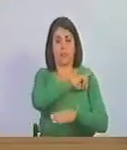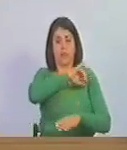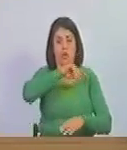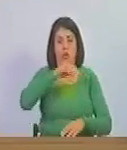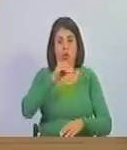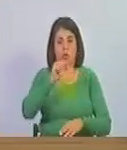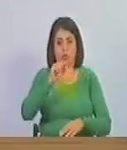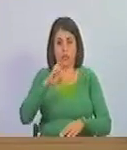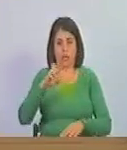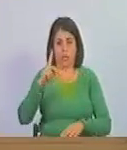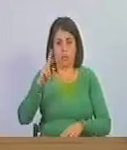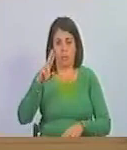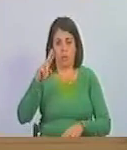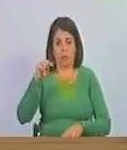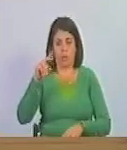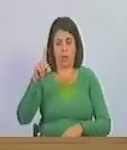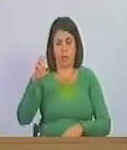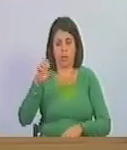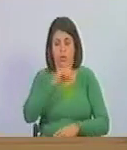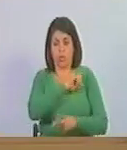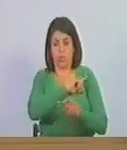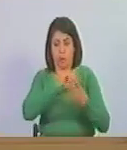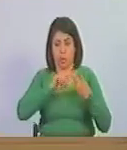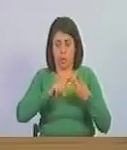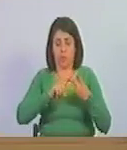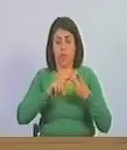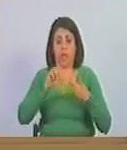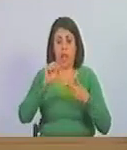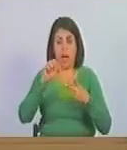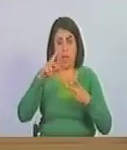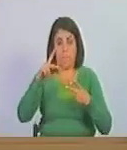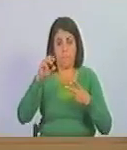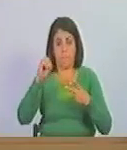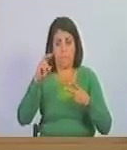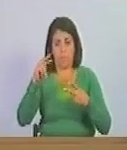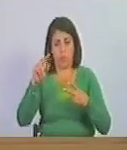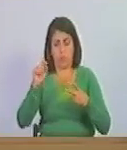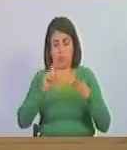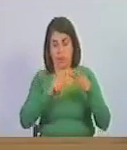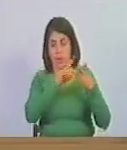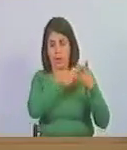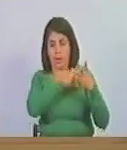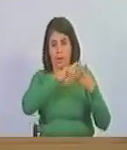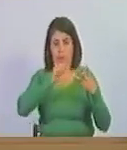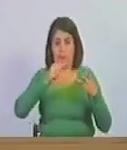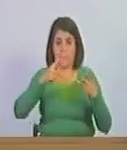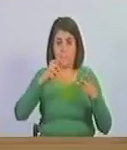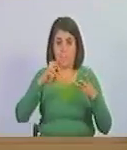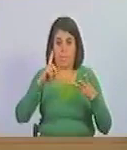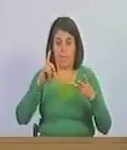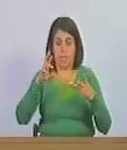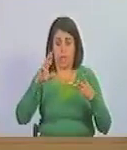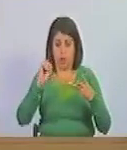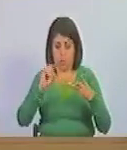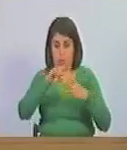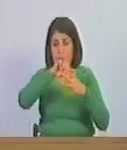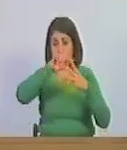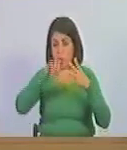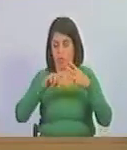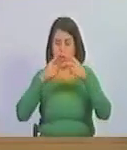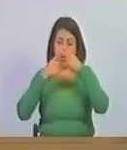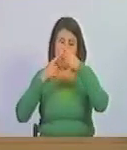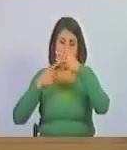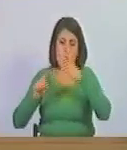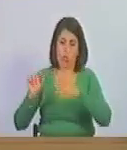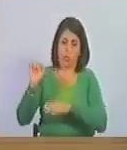Prudencio Padilla el contraalmirante Renato Beluche Laponte y el teniente de navío Pedro Lucas Urribarri entre otros